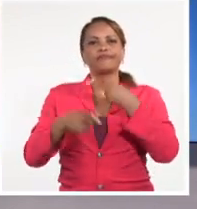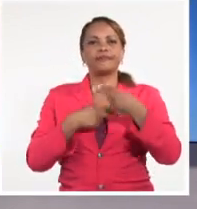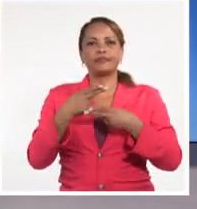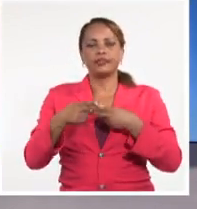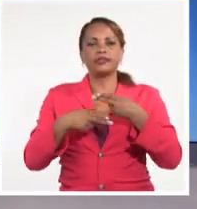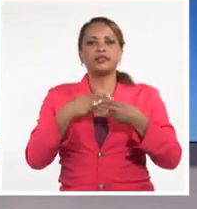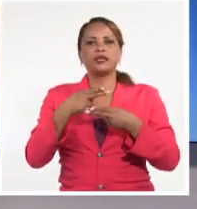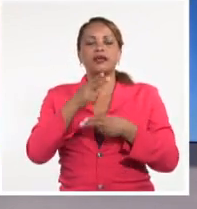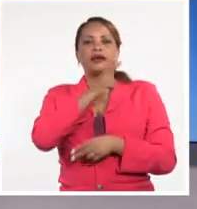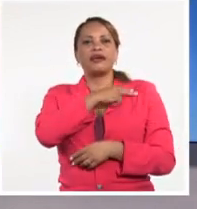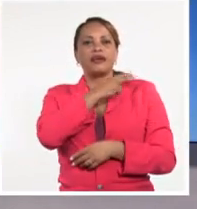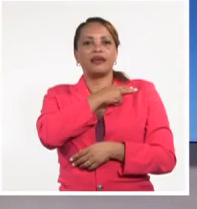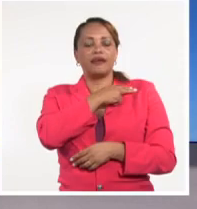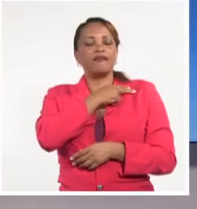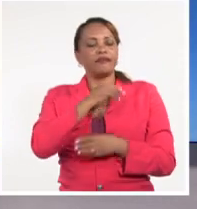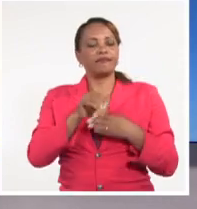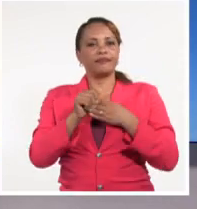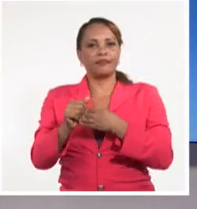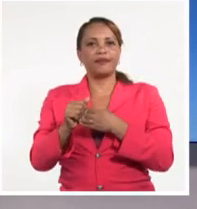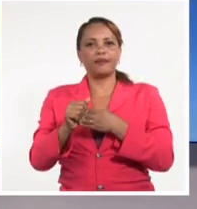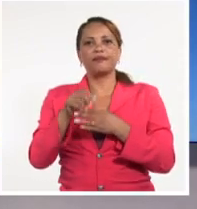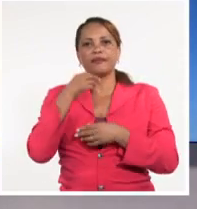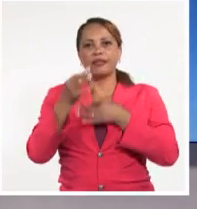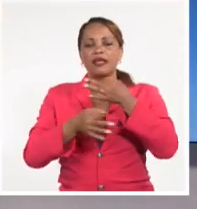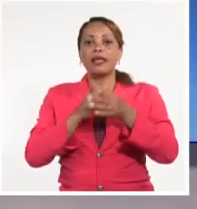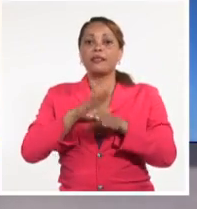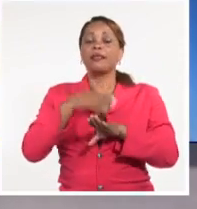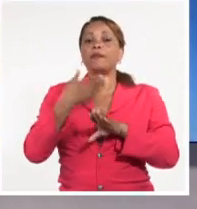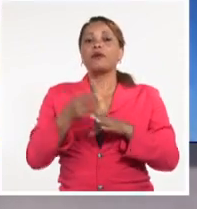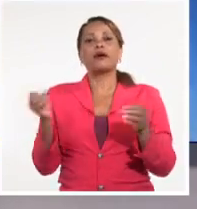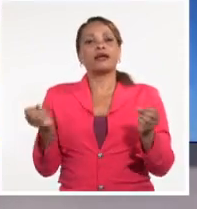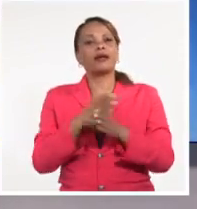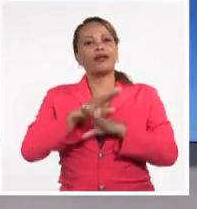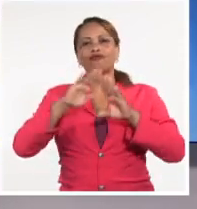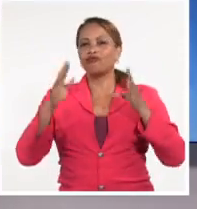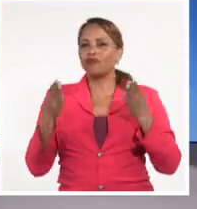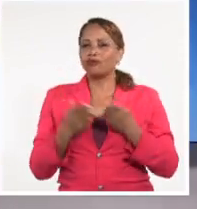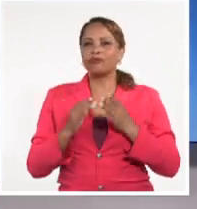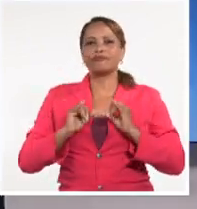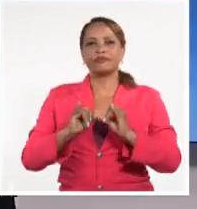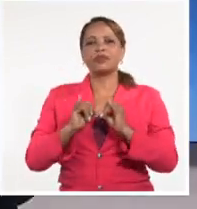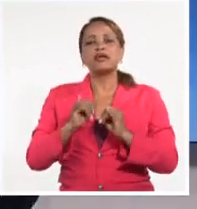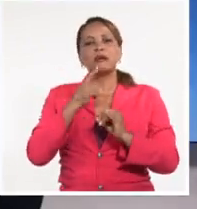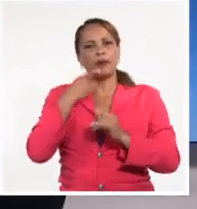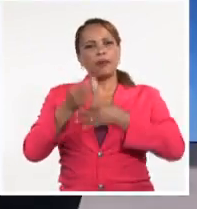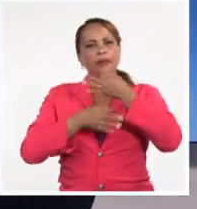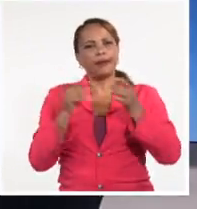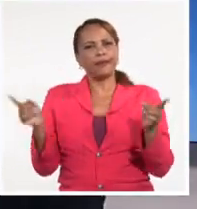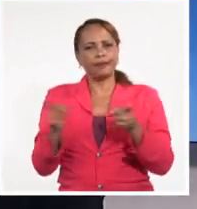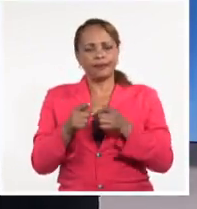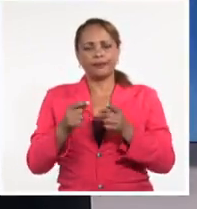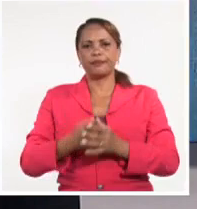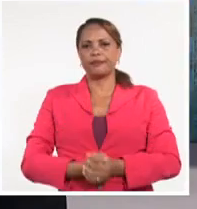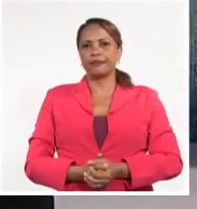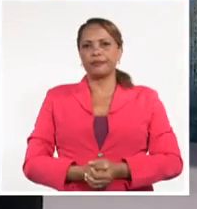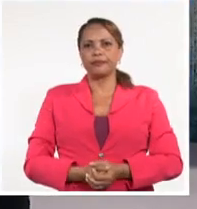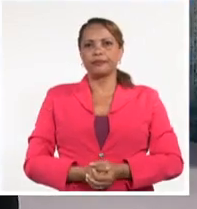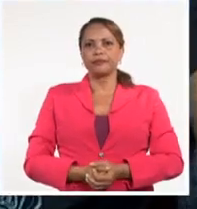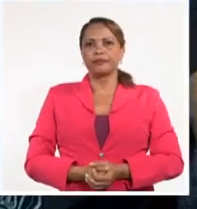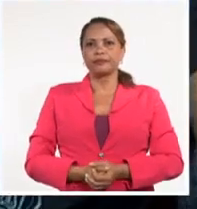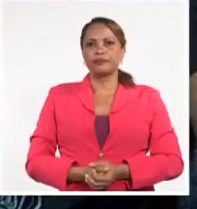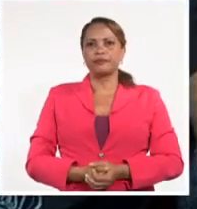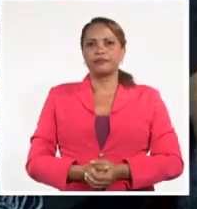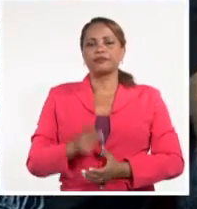de su autor material, una vez esclarecidos todos los detalles. Aquí traemos solamente lo esencial. Vamos a verlo. El